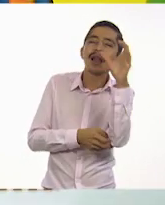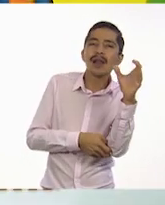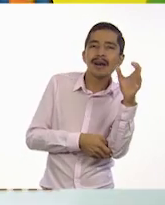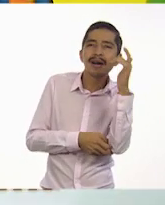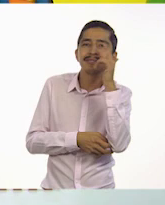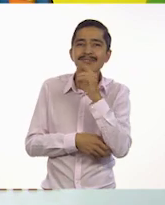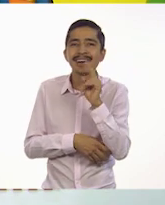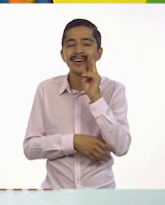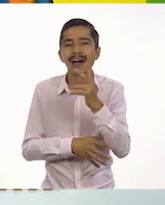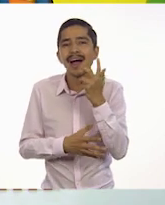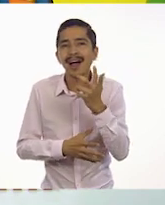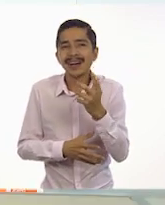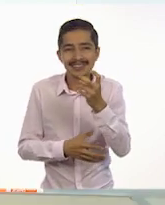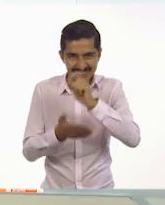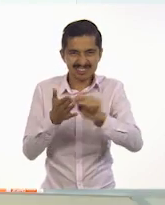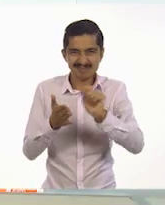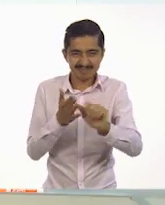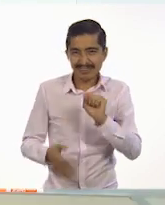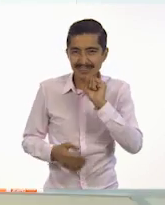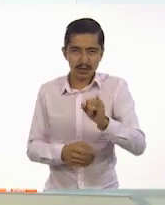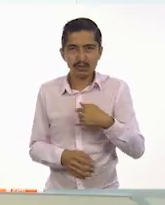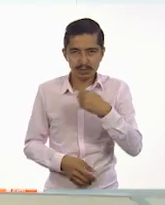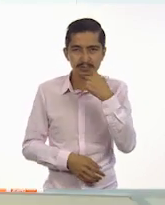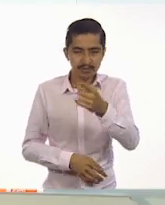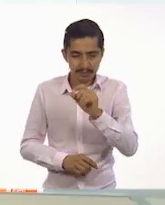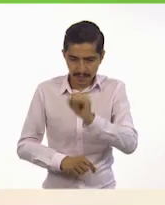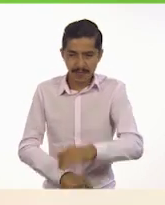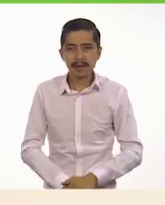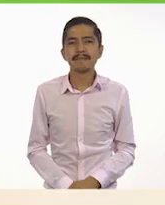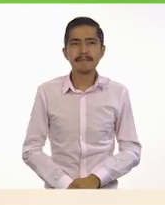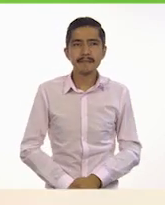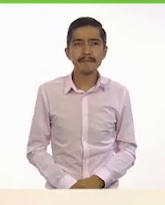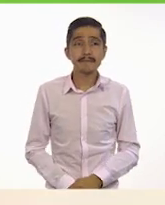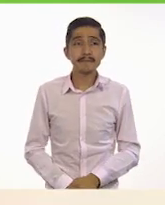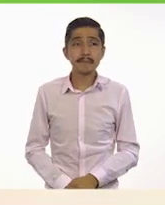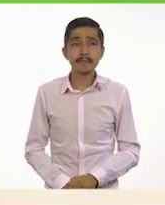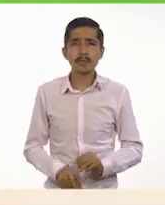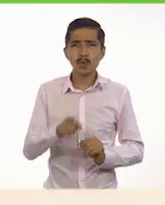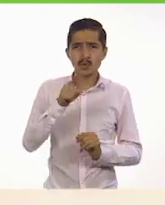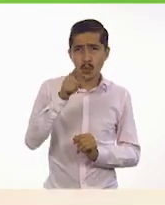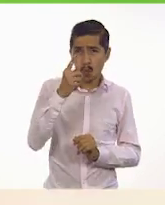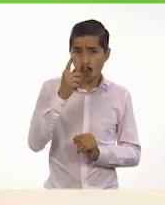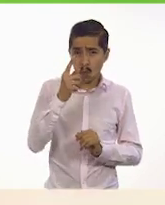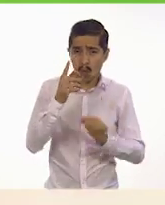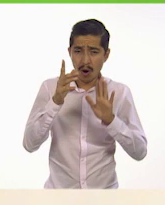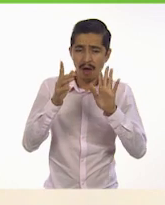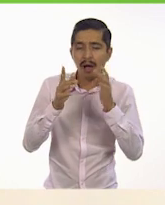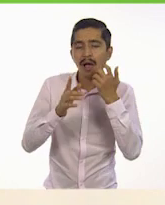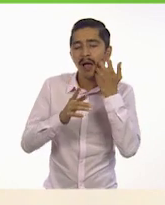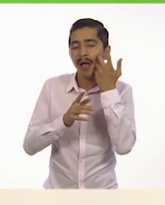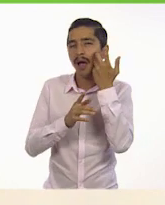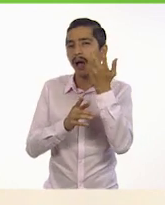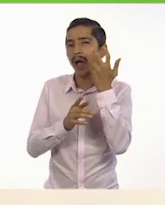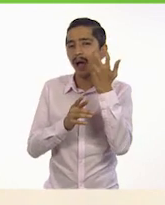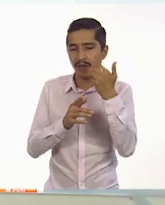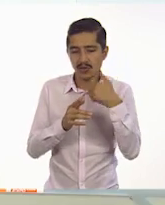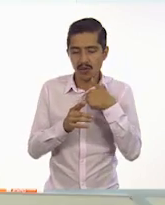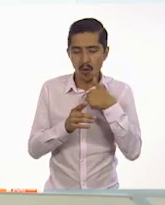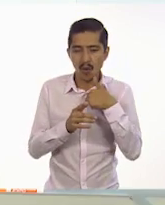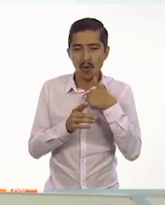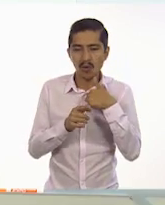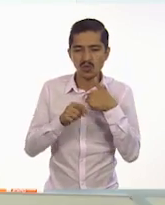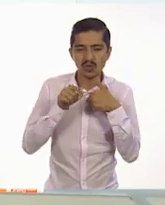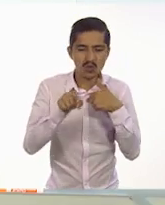mensaje. Sí. Vamos a escribirlo. Te lo voy diciendo. Muy bien. Quiero que sepas que eres muy hermosa.